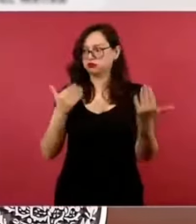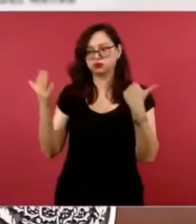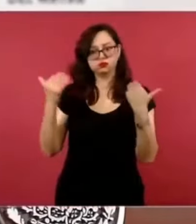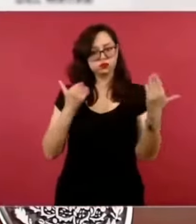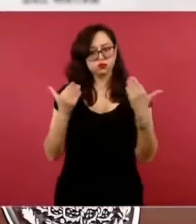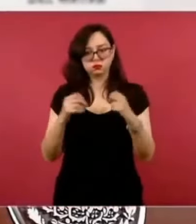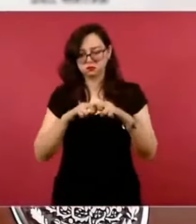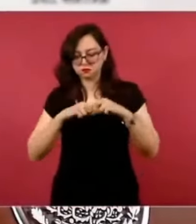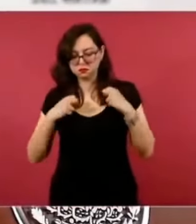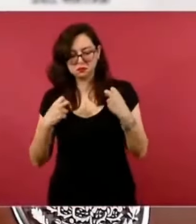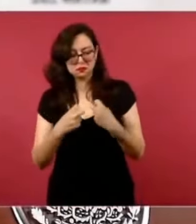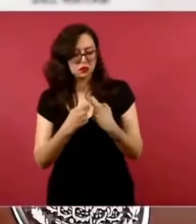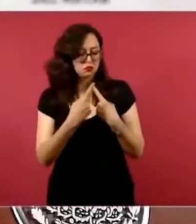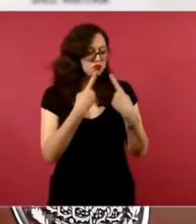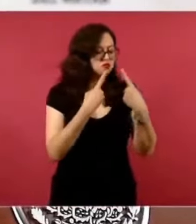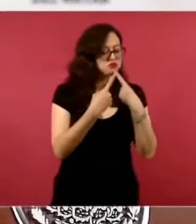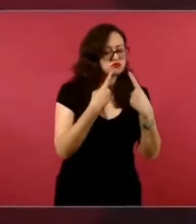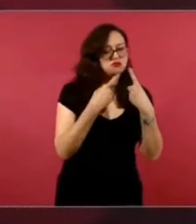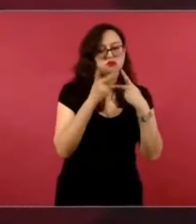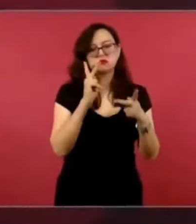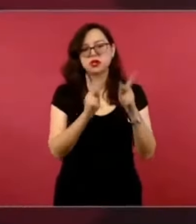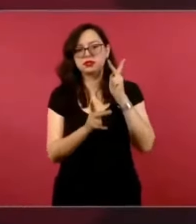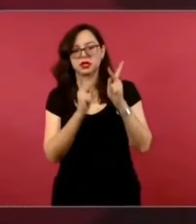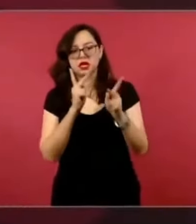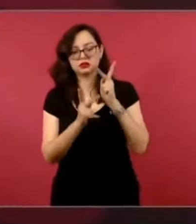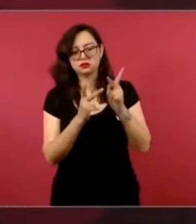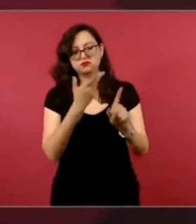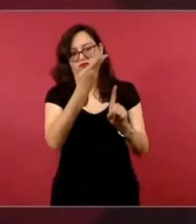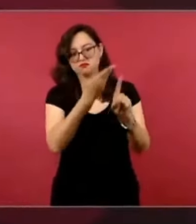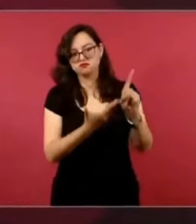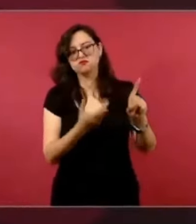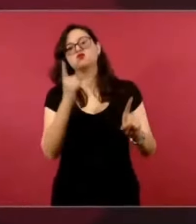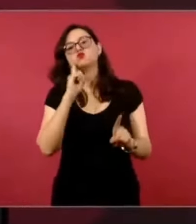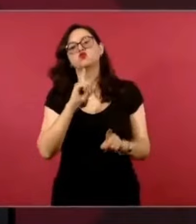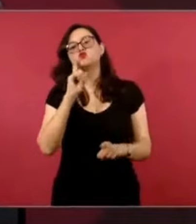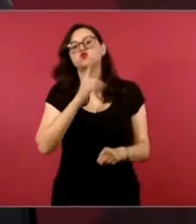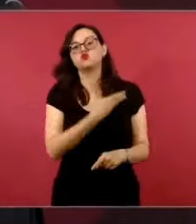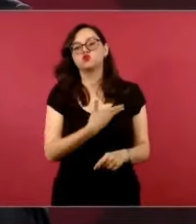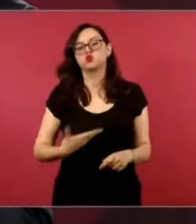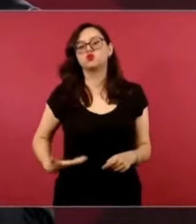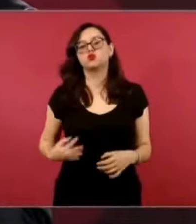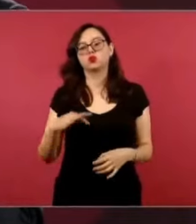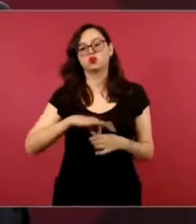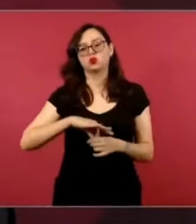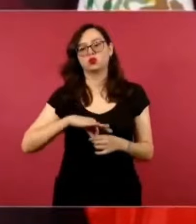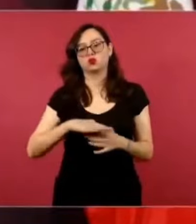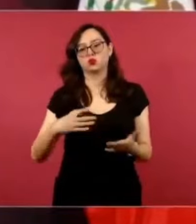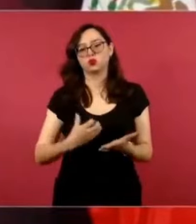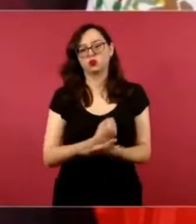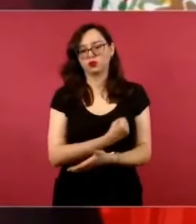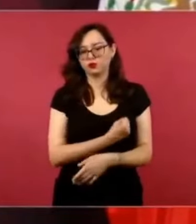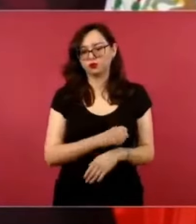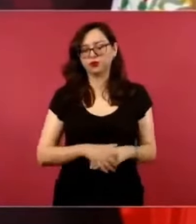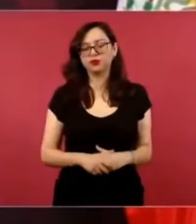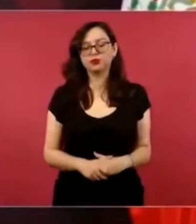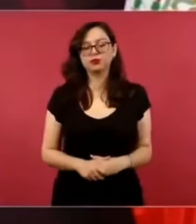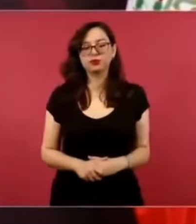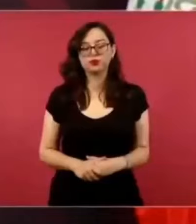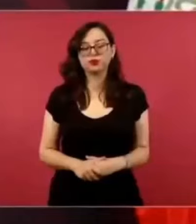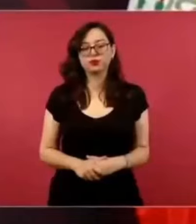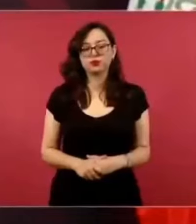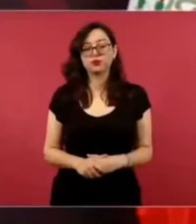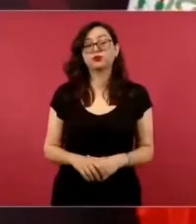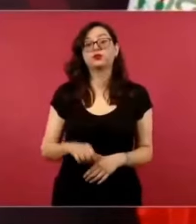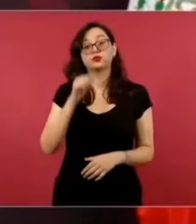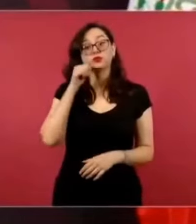De82 en cual Supervisamos